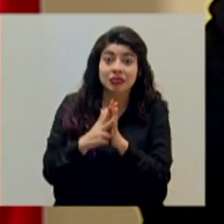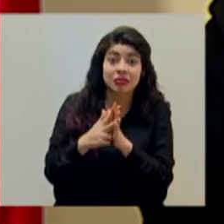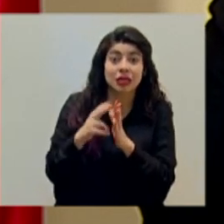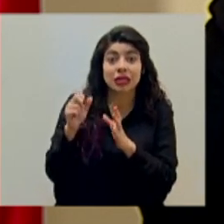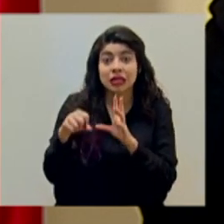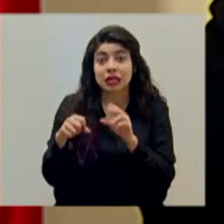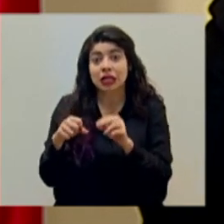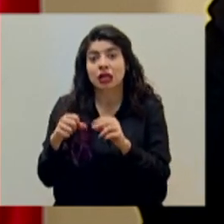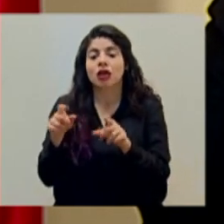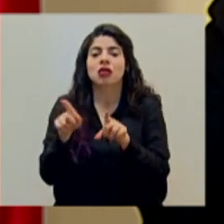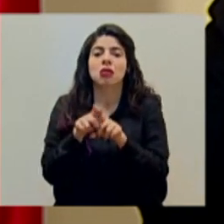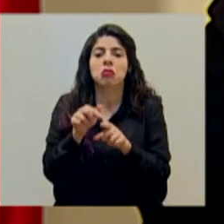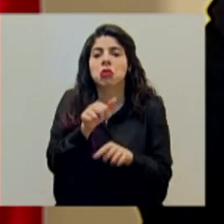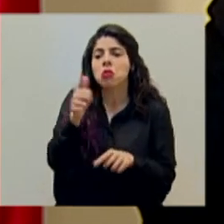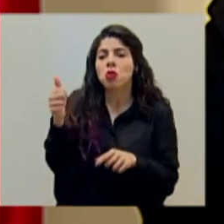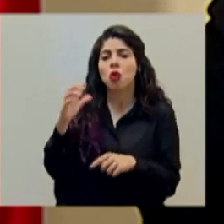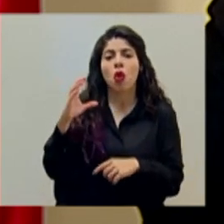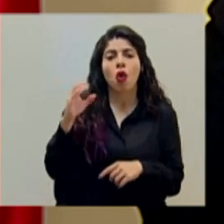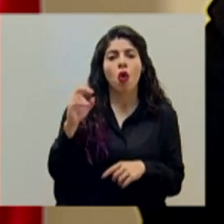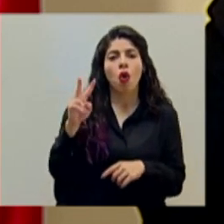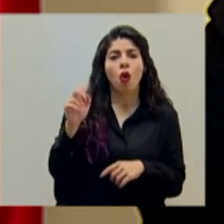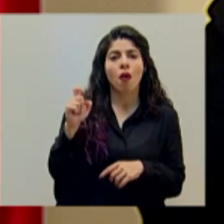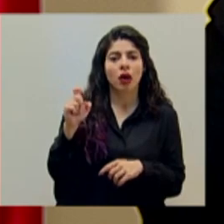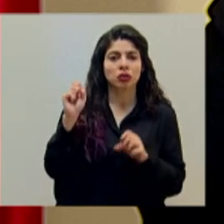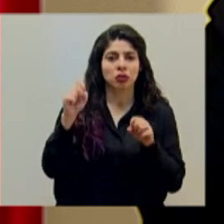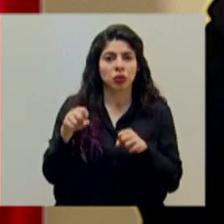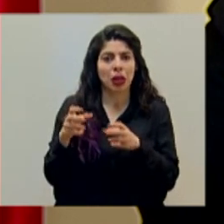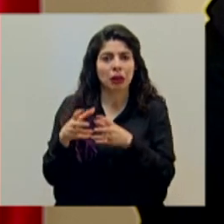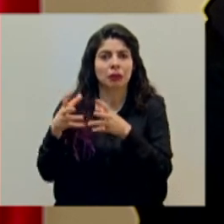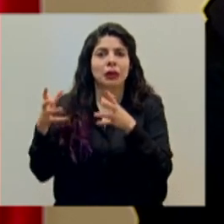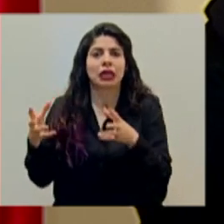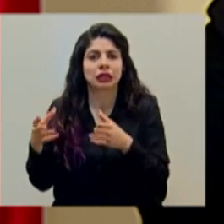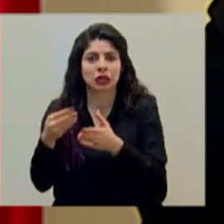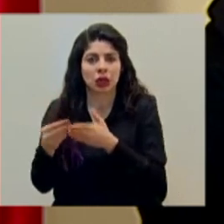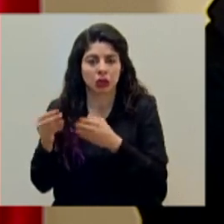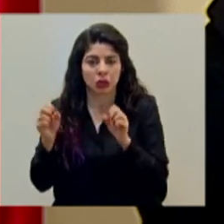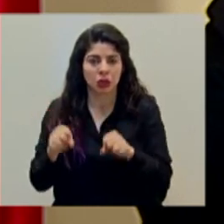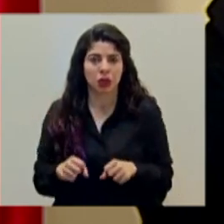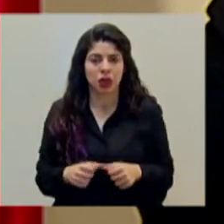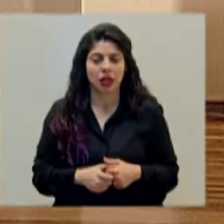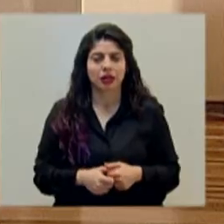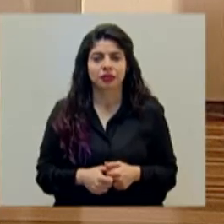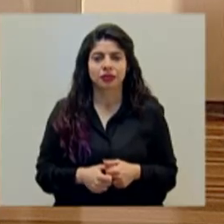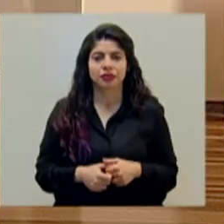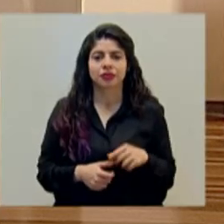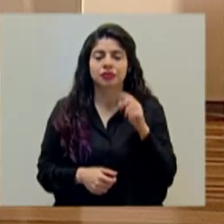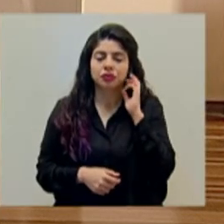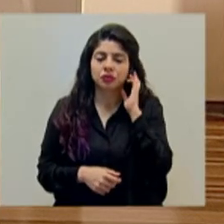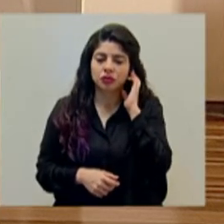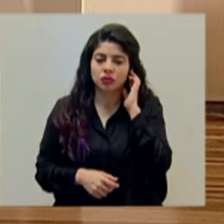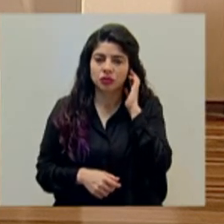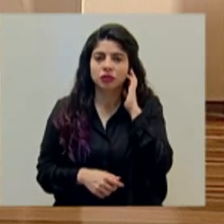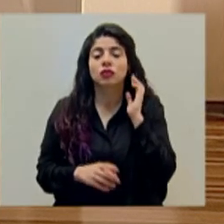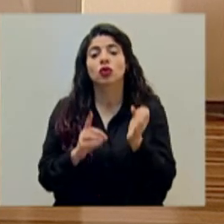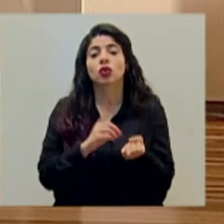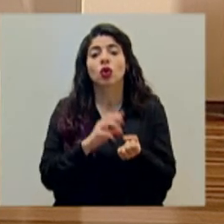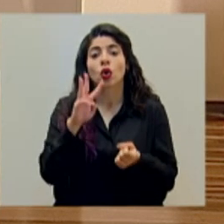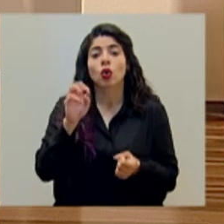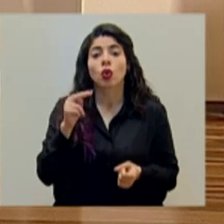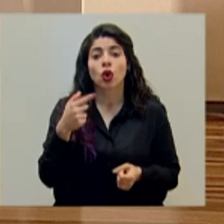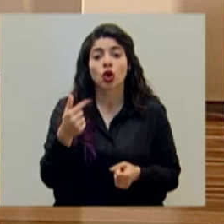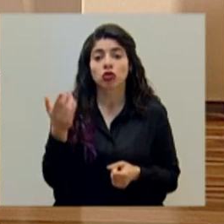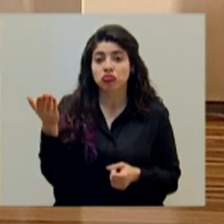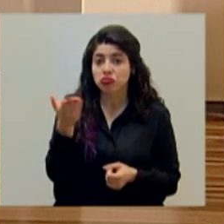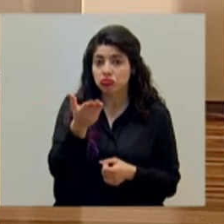incluso a través de COVAX u otro mecanismo una ampliación para adquirir más cantidad de vacunas. Doctor Wom, si usted puede